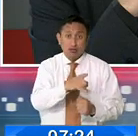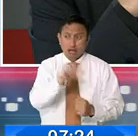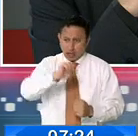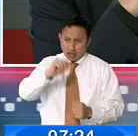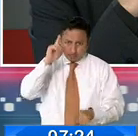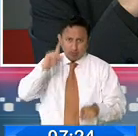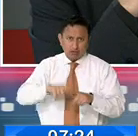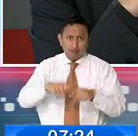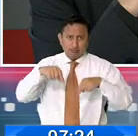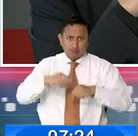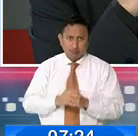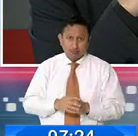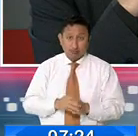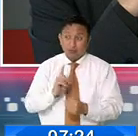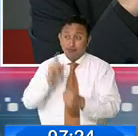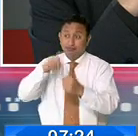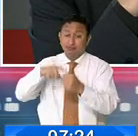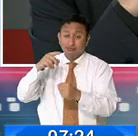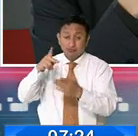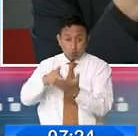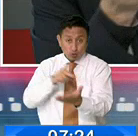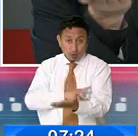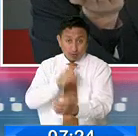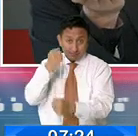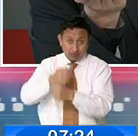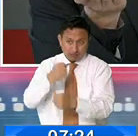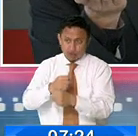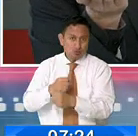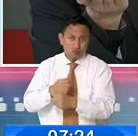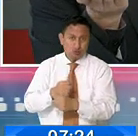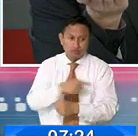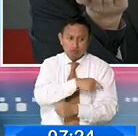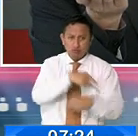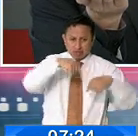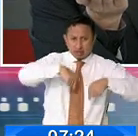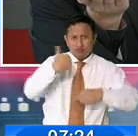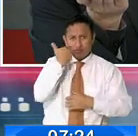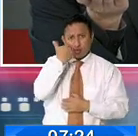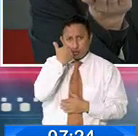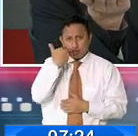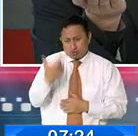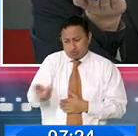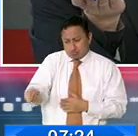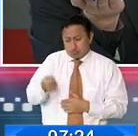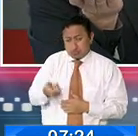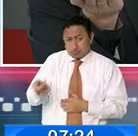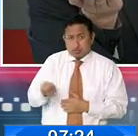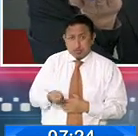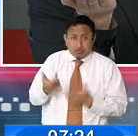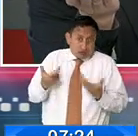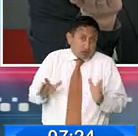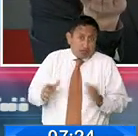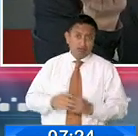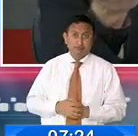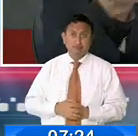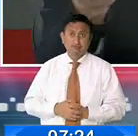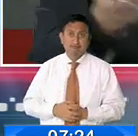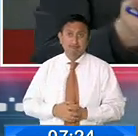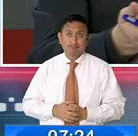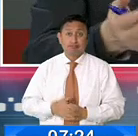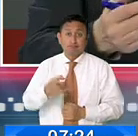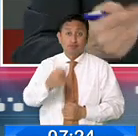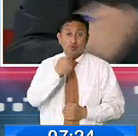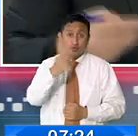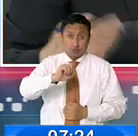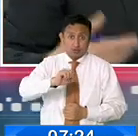personas tampoco se vinculen a un programa porque ellos ya tienen un salario mínimo garantizado. Claro, eso